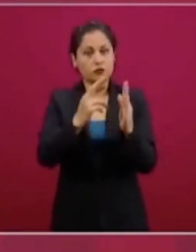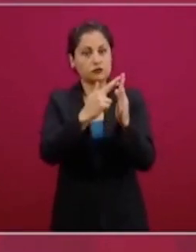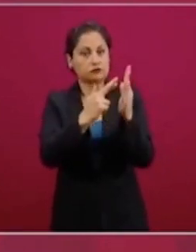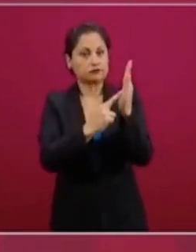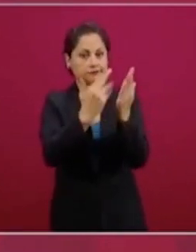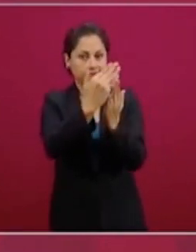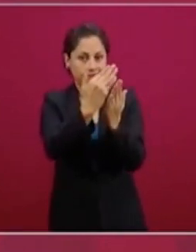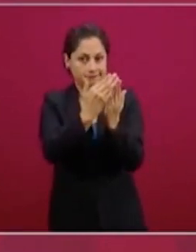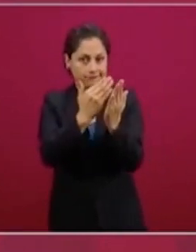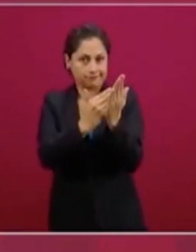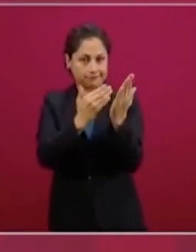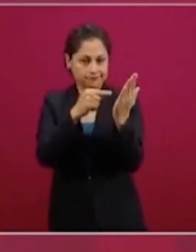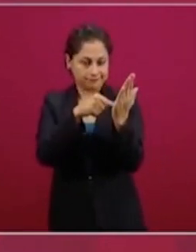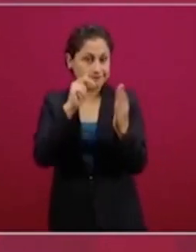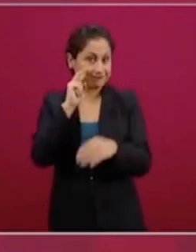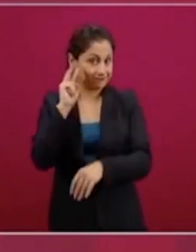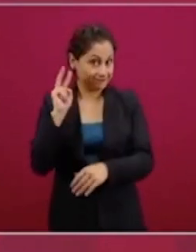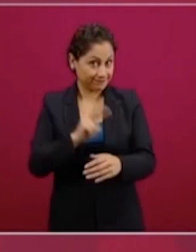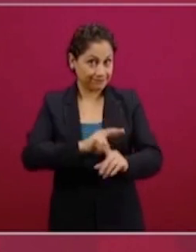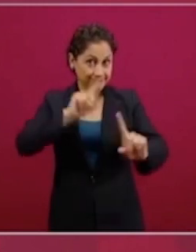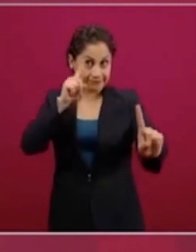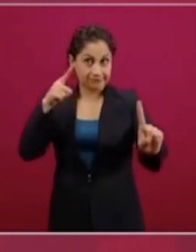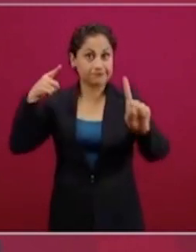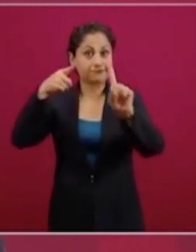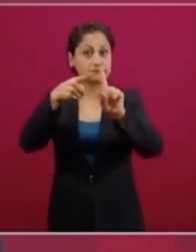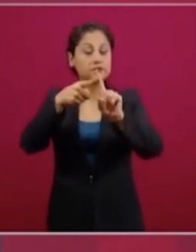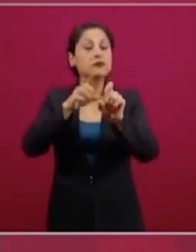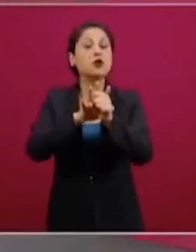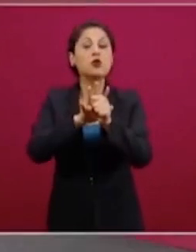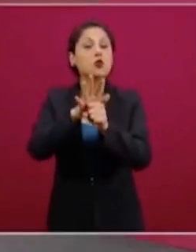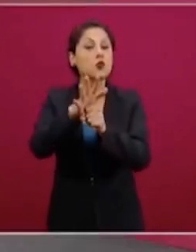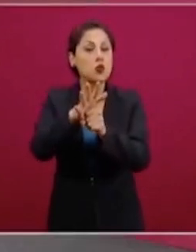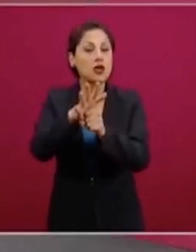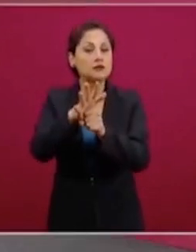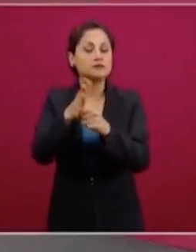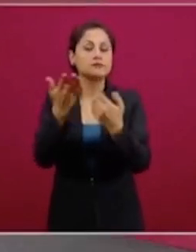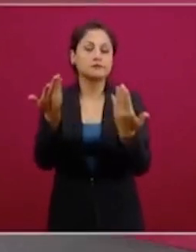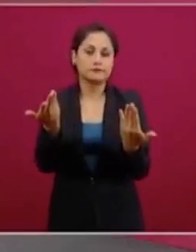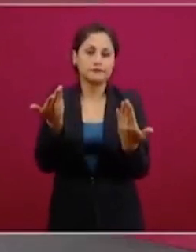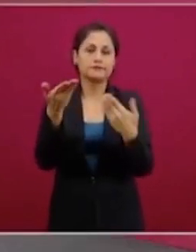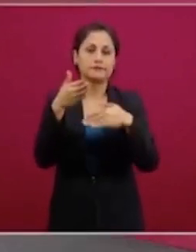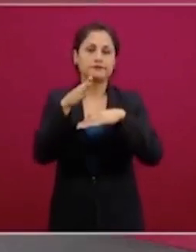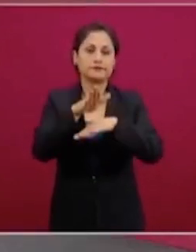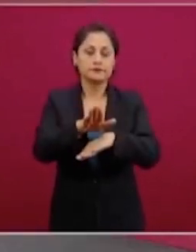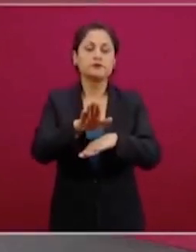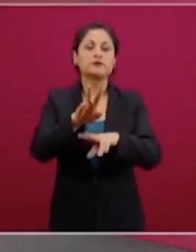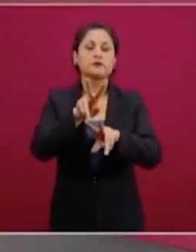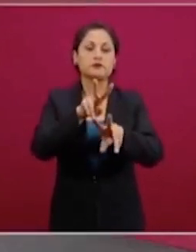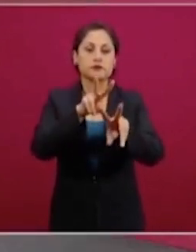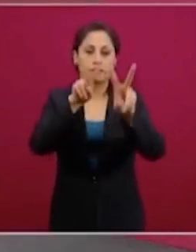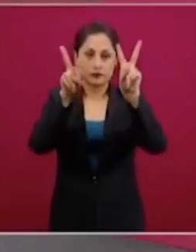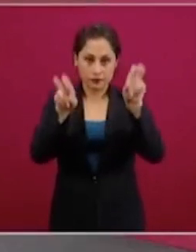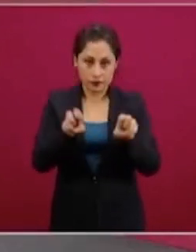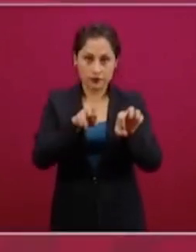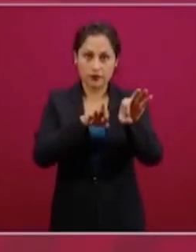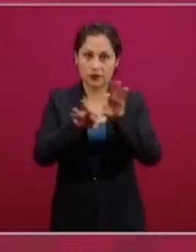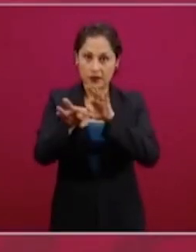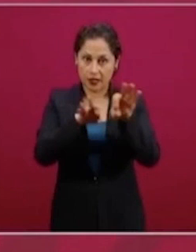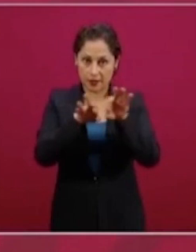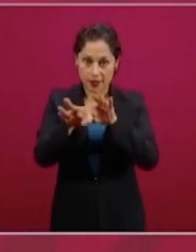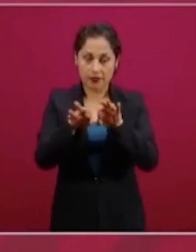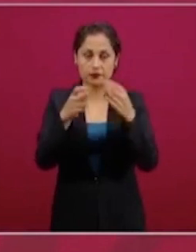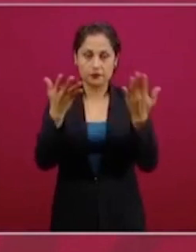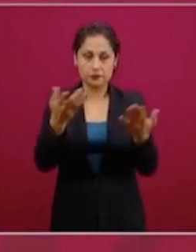centrada en el tema de la actividad laboral, la disposición es se